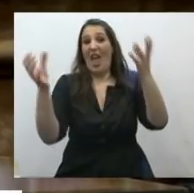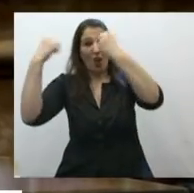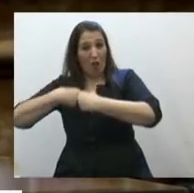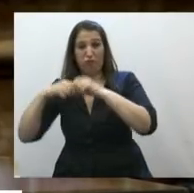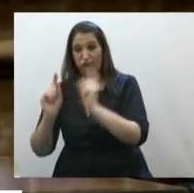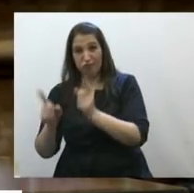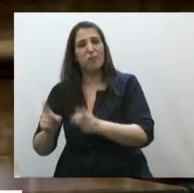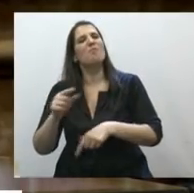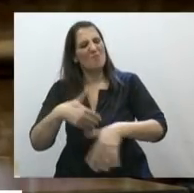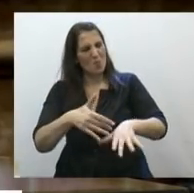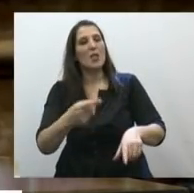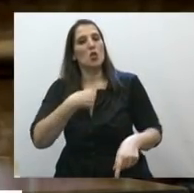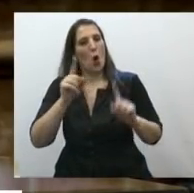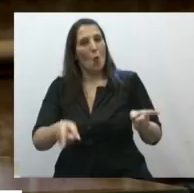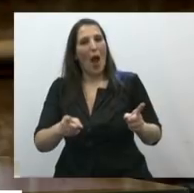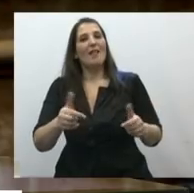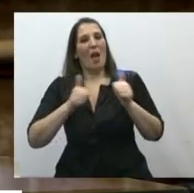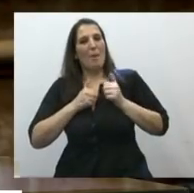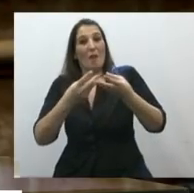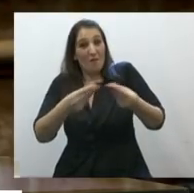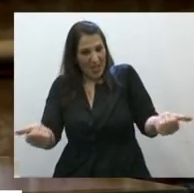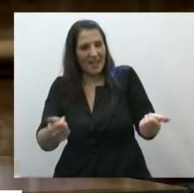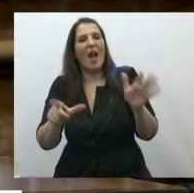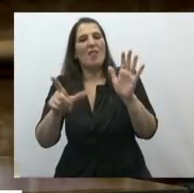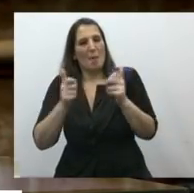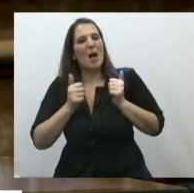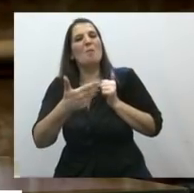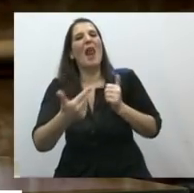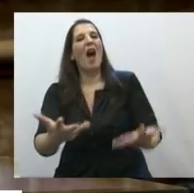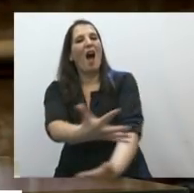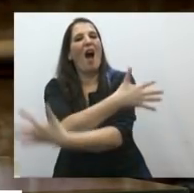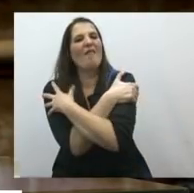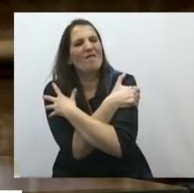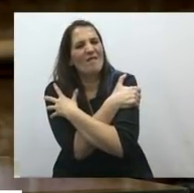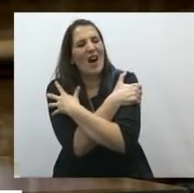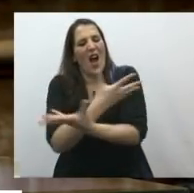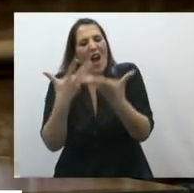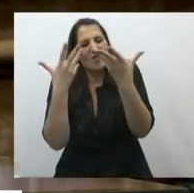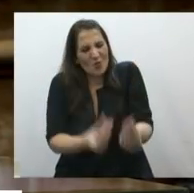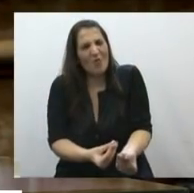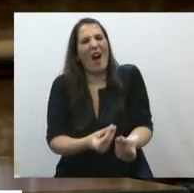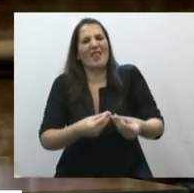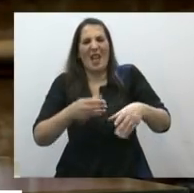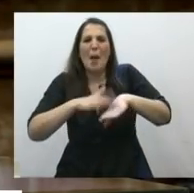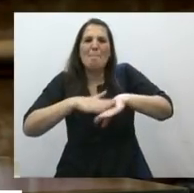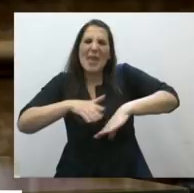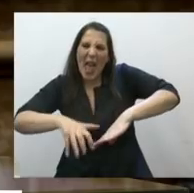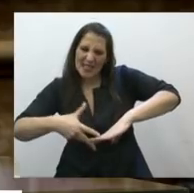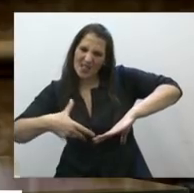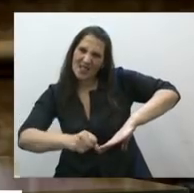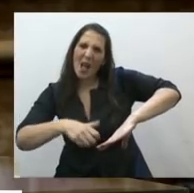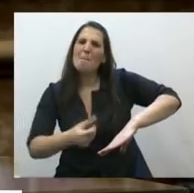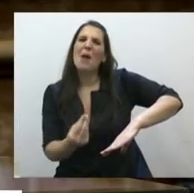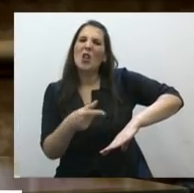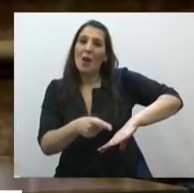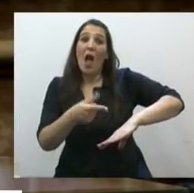necesites y ofrecerte masajes en los pies hasta que te duermas. Sí, los necesitarás relajados para volver a caminar, a